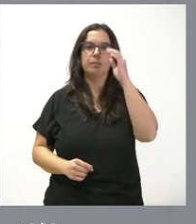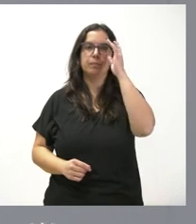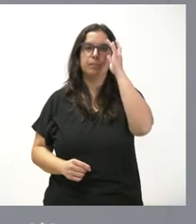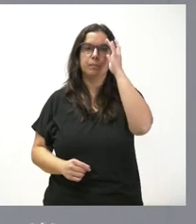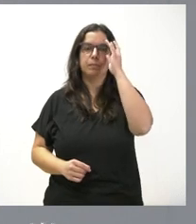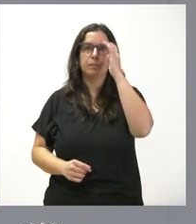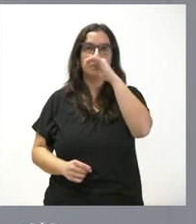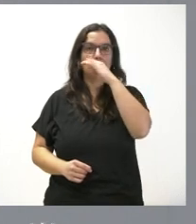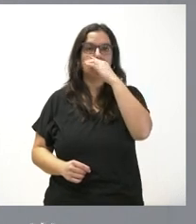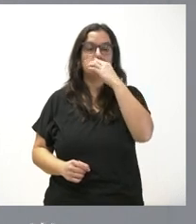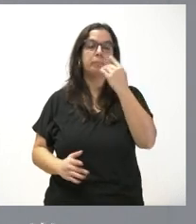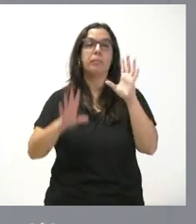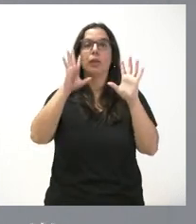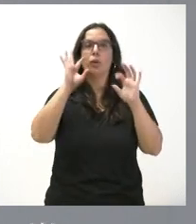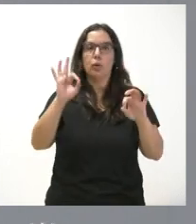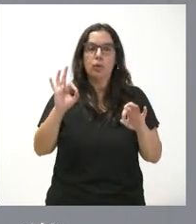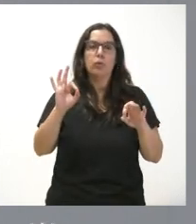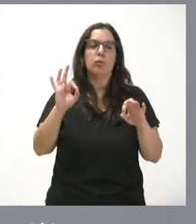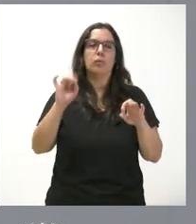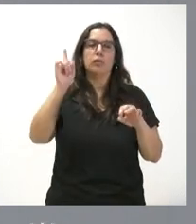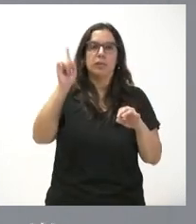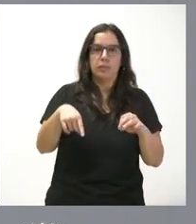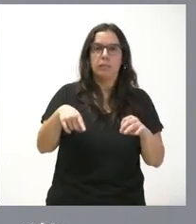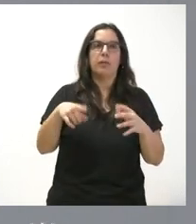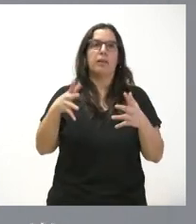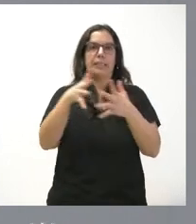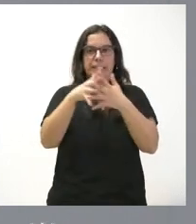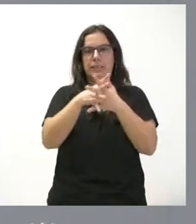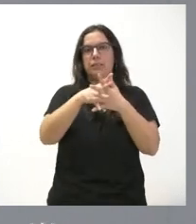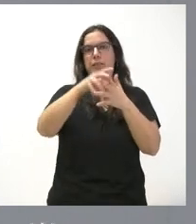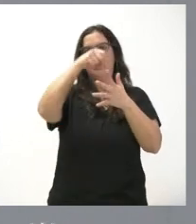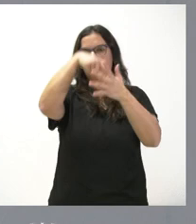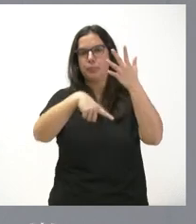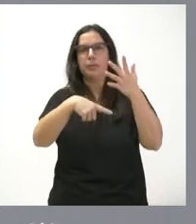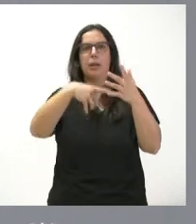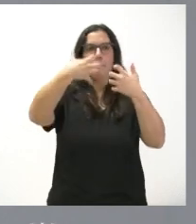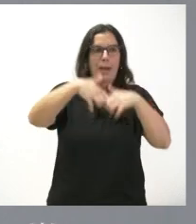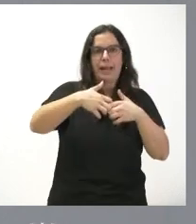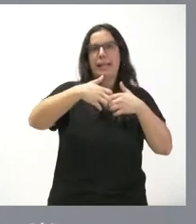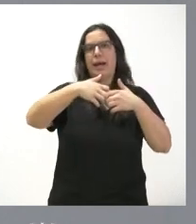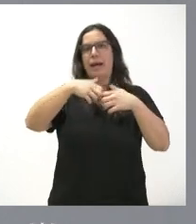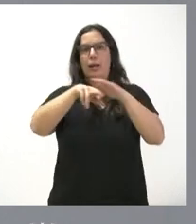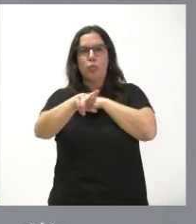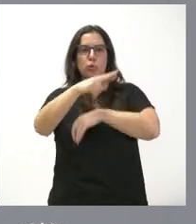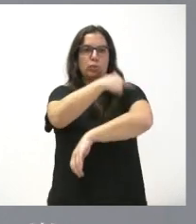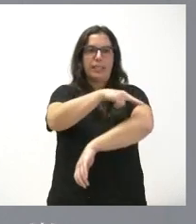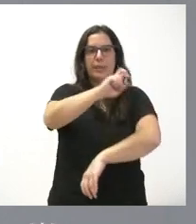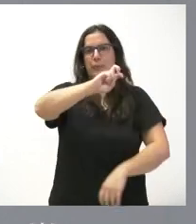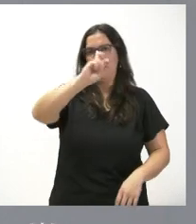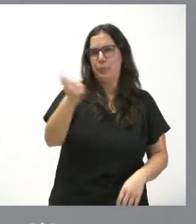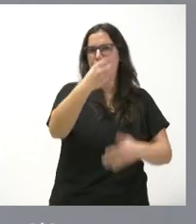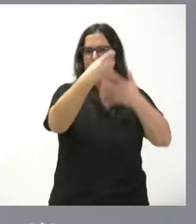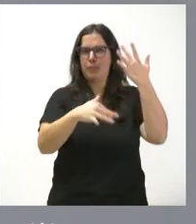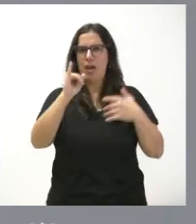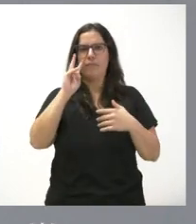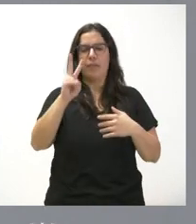Y a esto se unen, naturalmente, un montón de infraestructuras que están viendo ustedes en el ámbito de equipamientos sanitarios de diferentes naturalezas. Esta semana el presidente de la Junta de